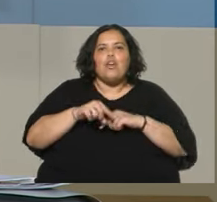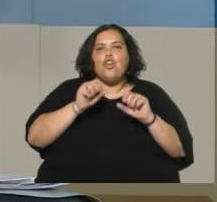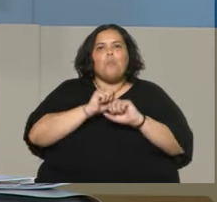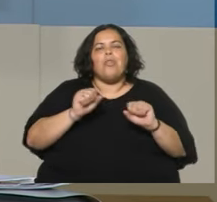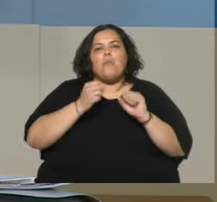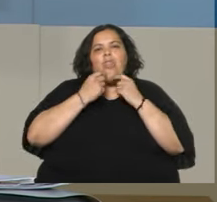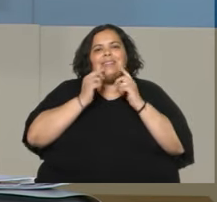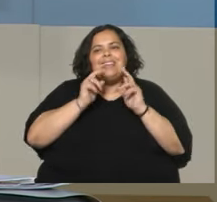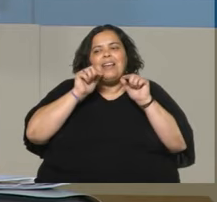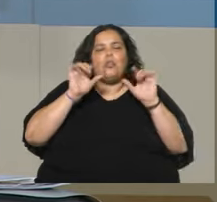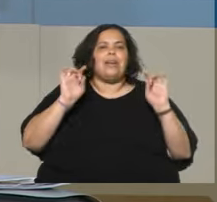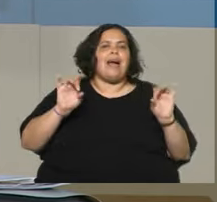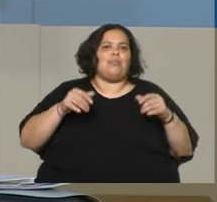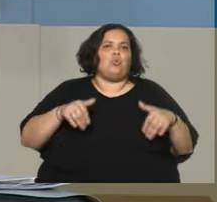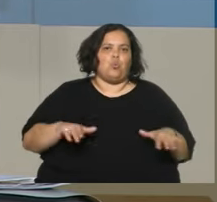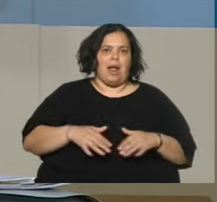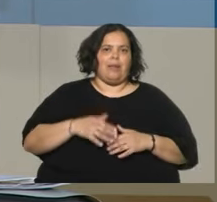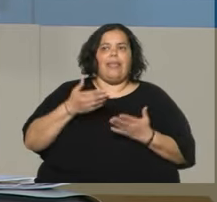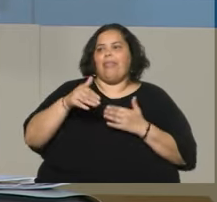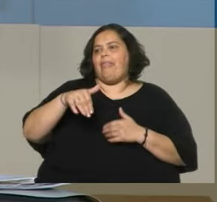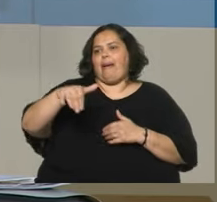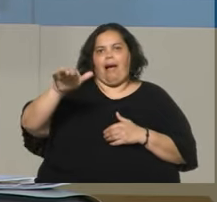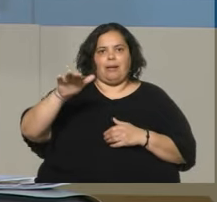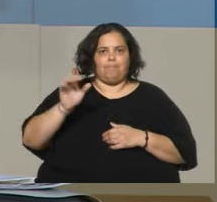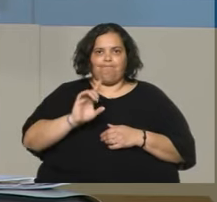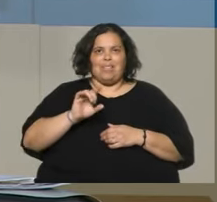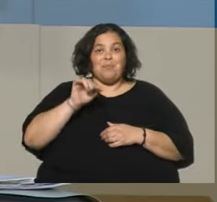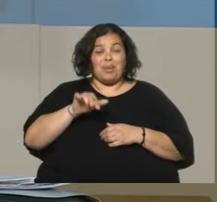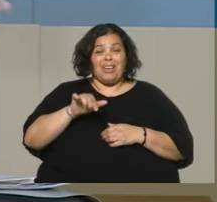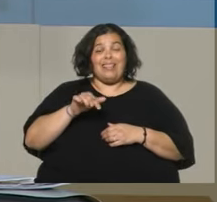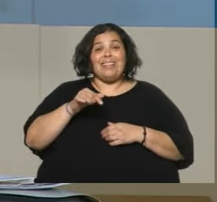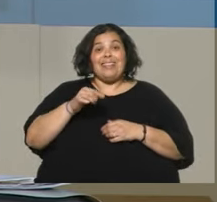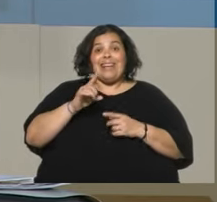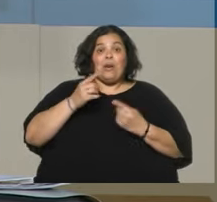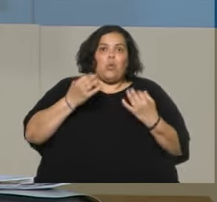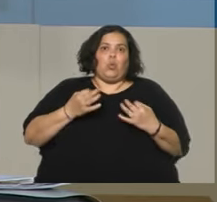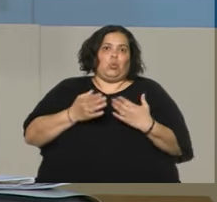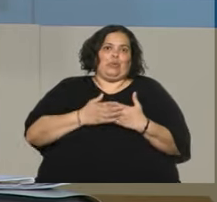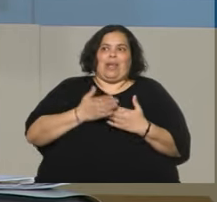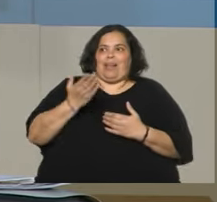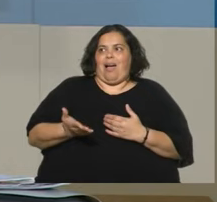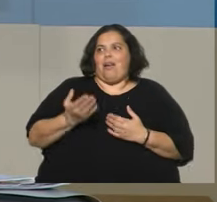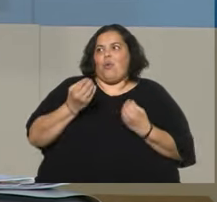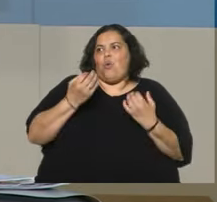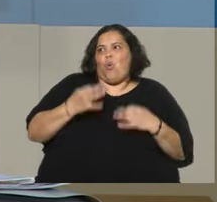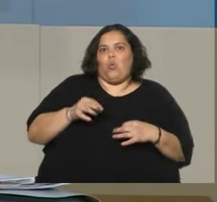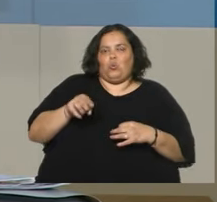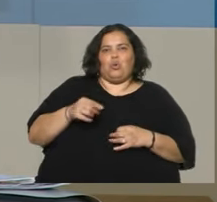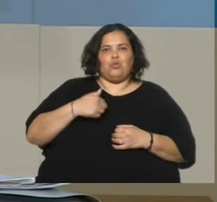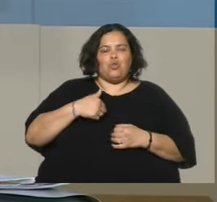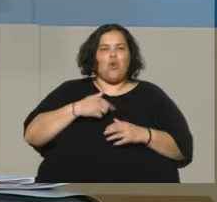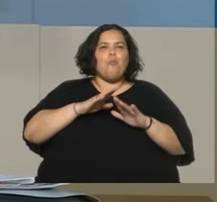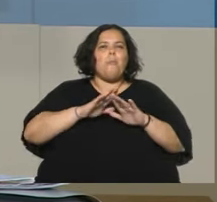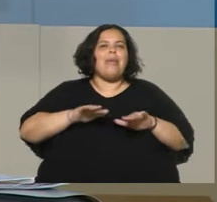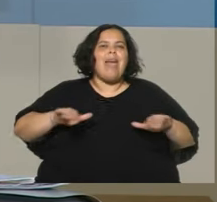naturalizar un problema que hoy a veces está diluido porque si no nos toca cerca, no tenemos una situación. Yo como pediatra atendí